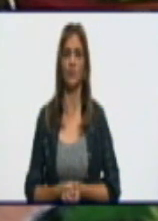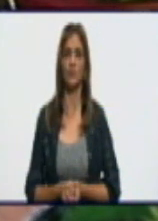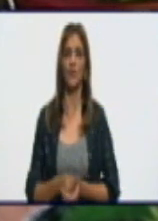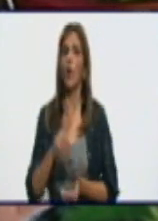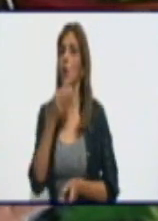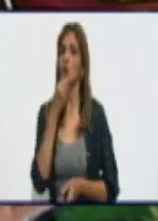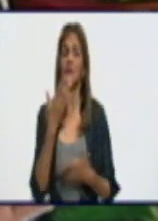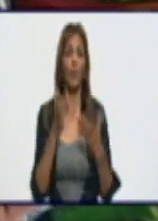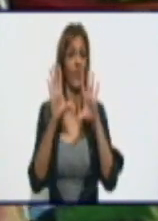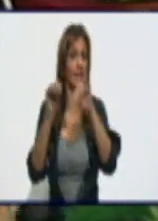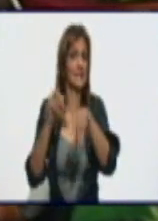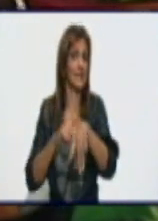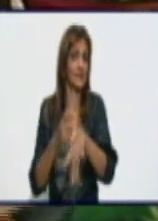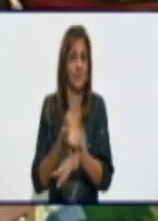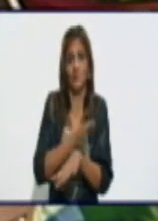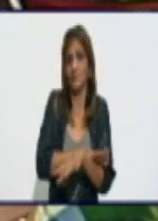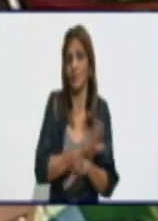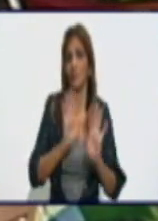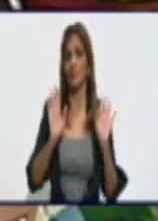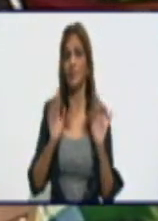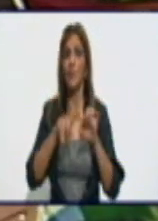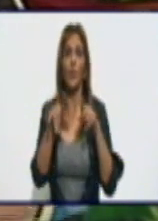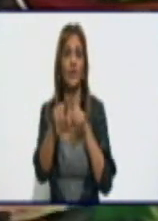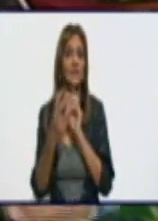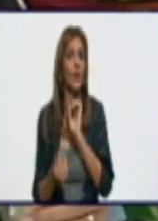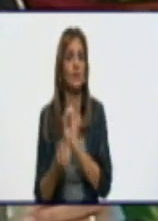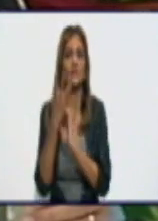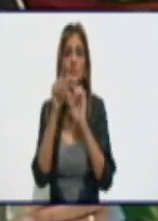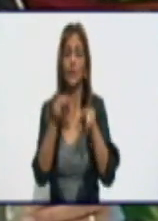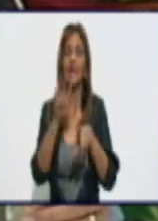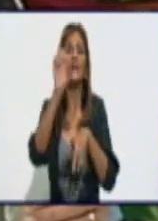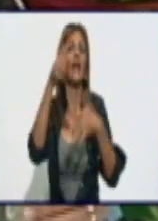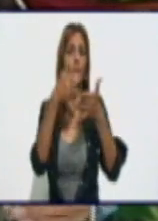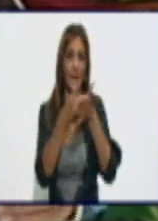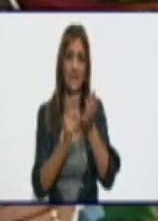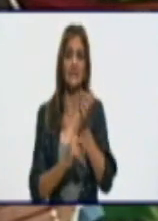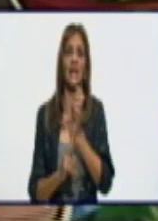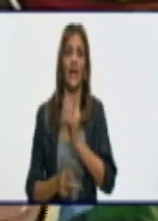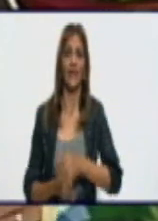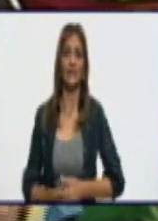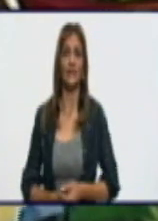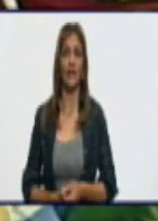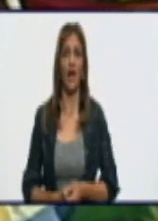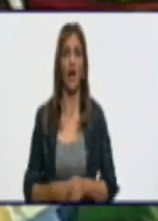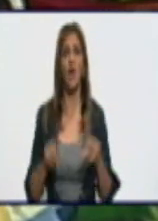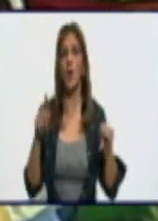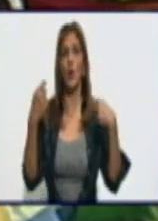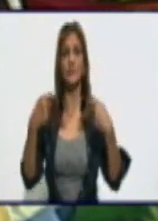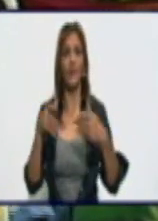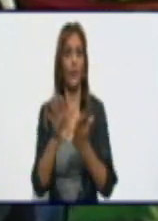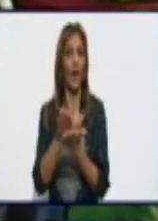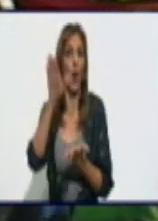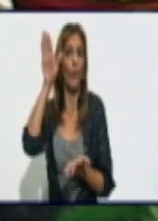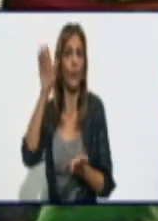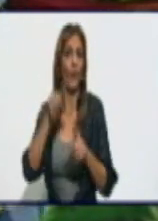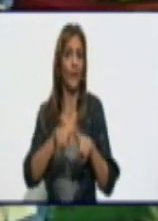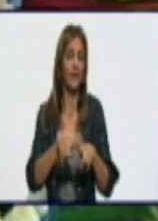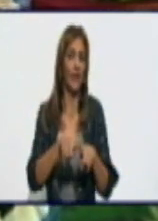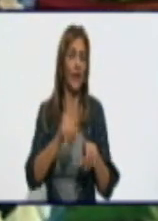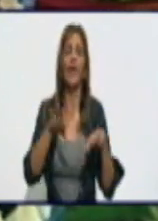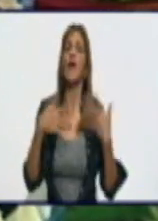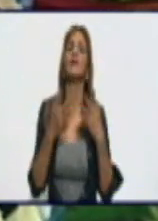avizorar, es algo eventual, y la empresa eléctrica no se debe comprometer en